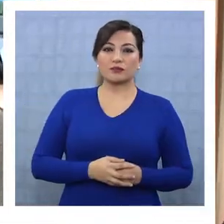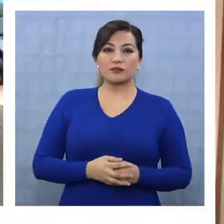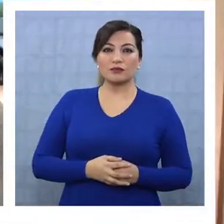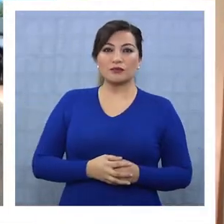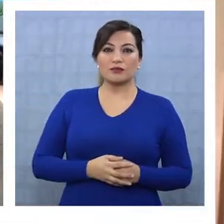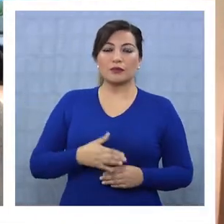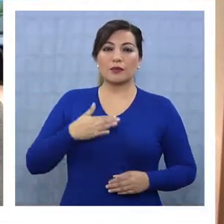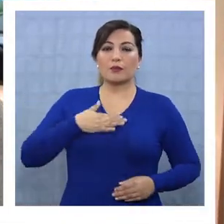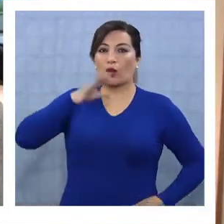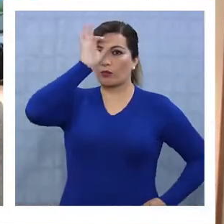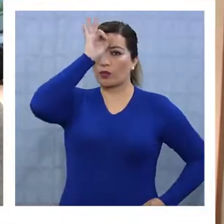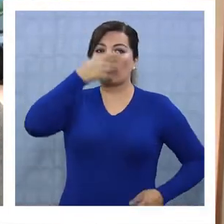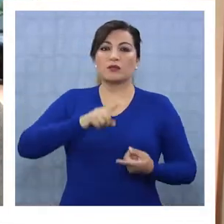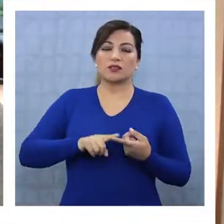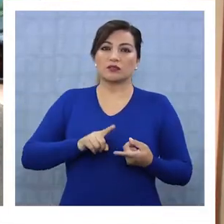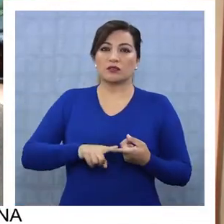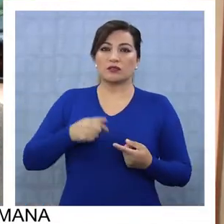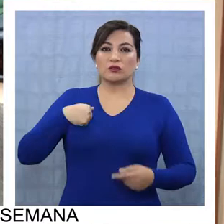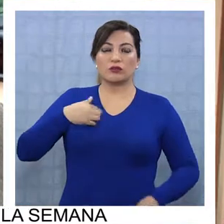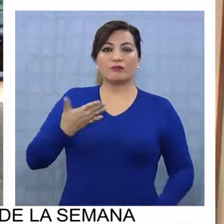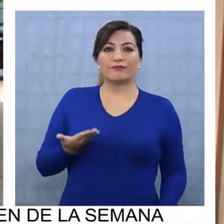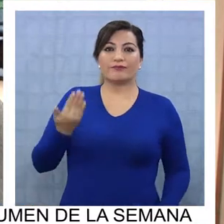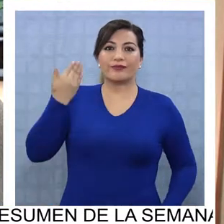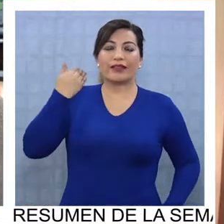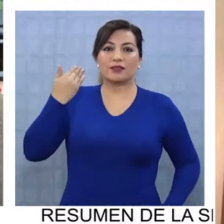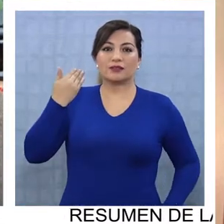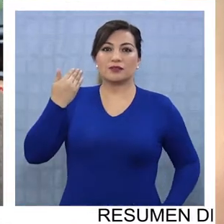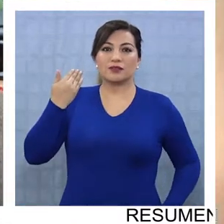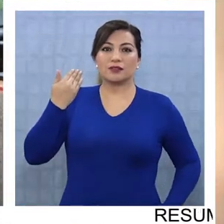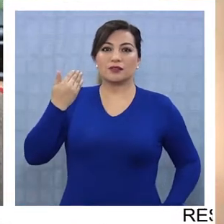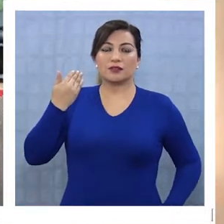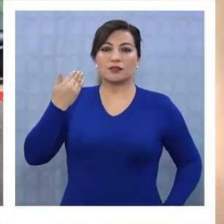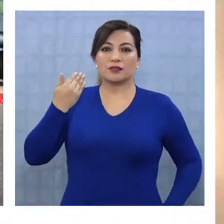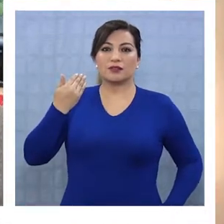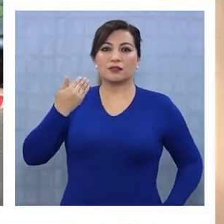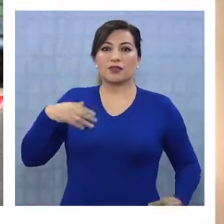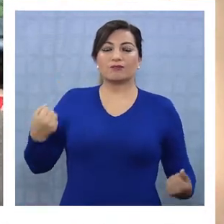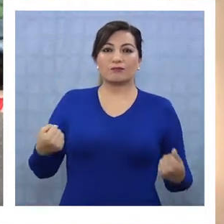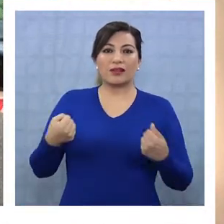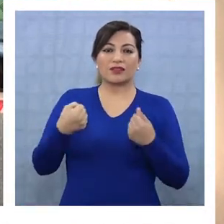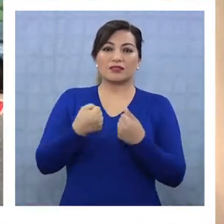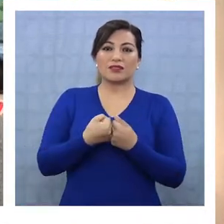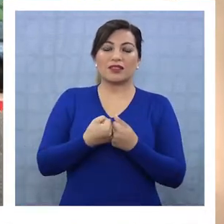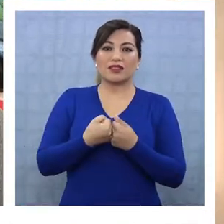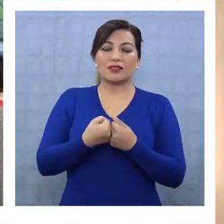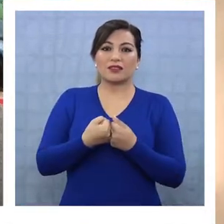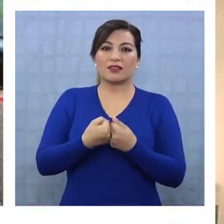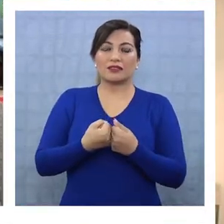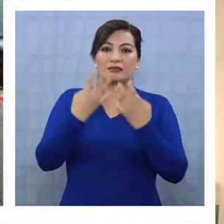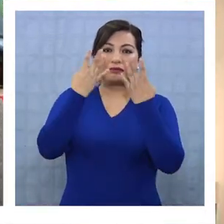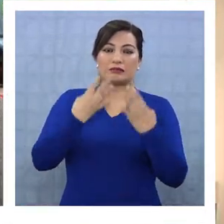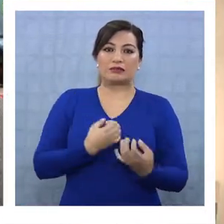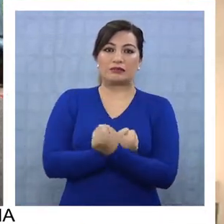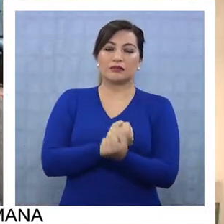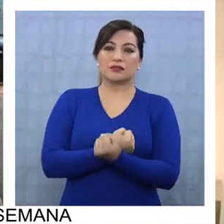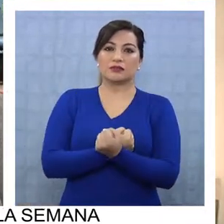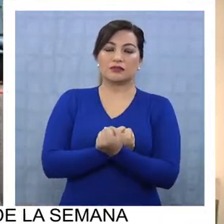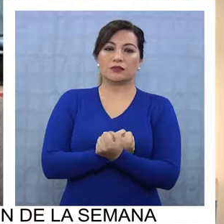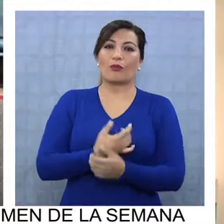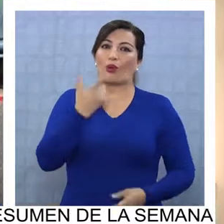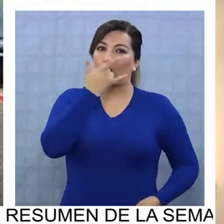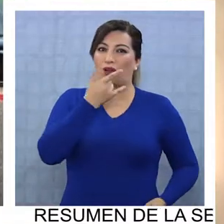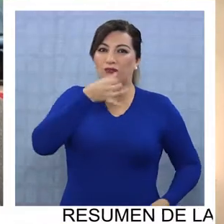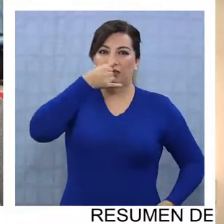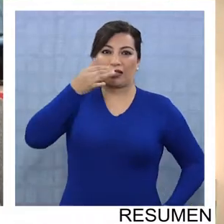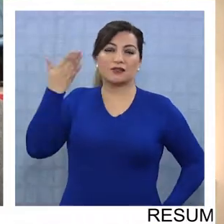Porque, bueno, en forma personal yo igual tuve una causa de delito de estado de debilidad y ya le